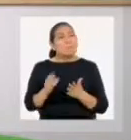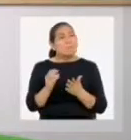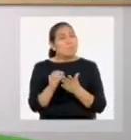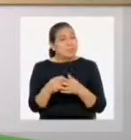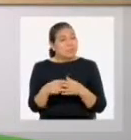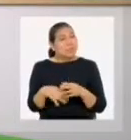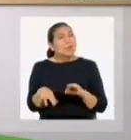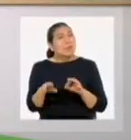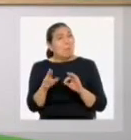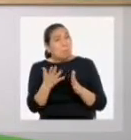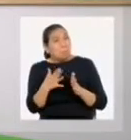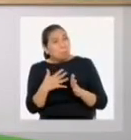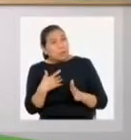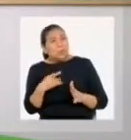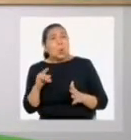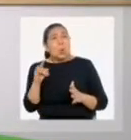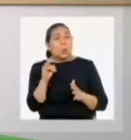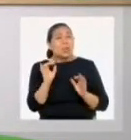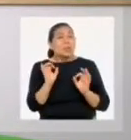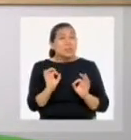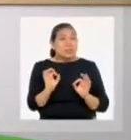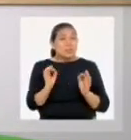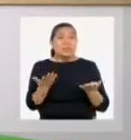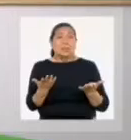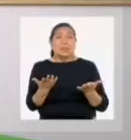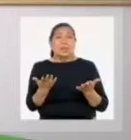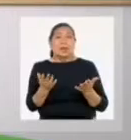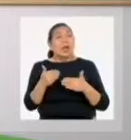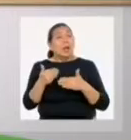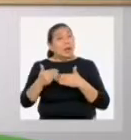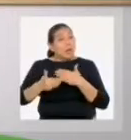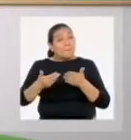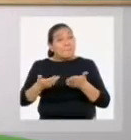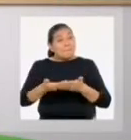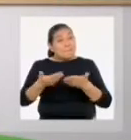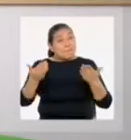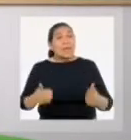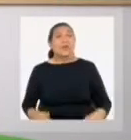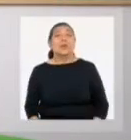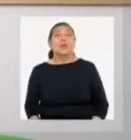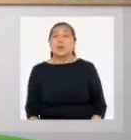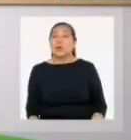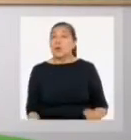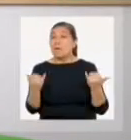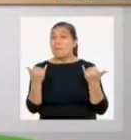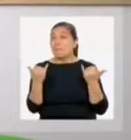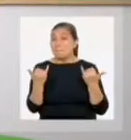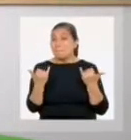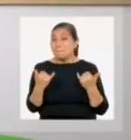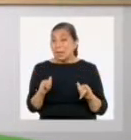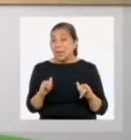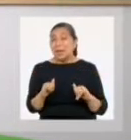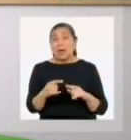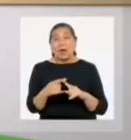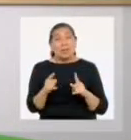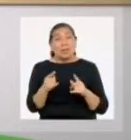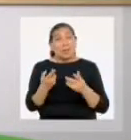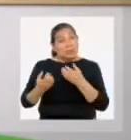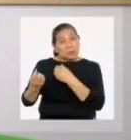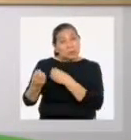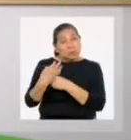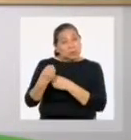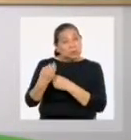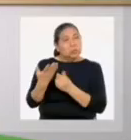fuentes primarias y pueden ser útiles si están en periódicos. En este caso, esta nos